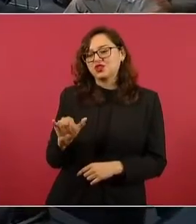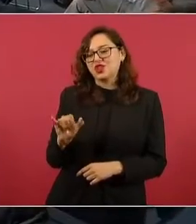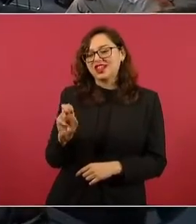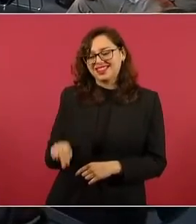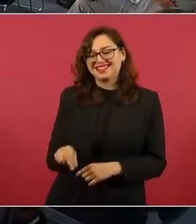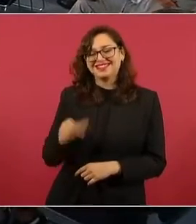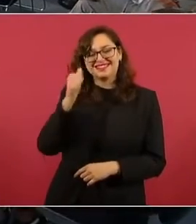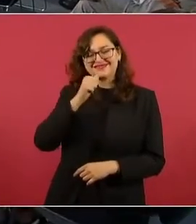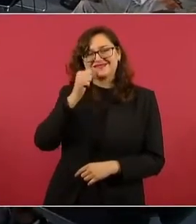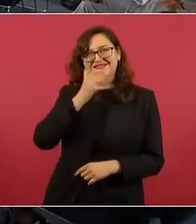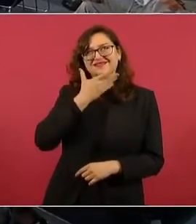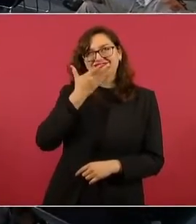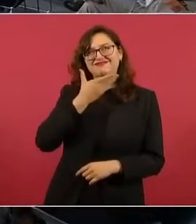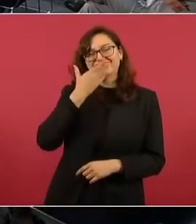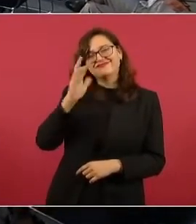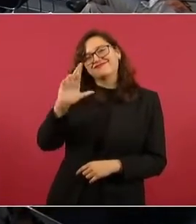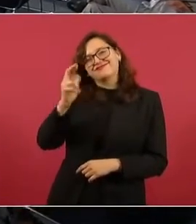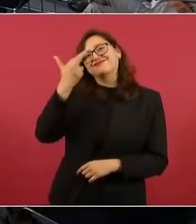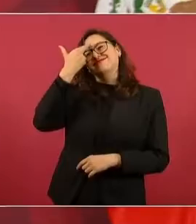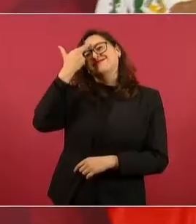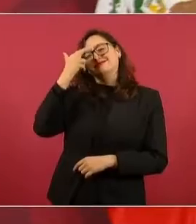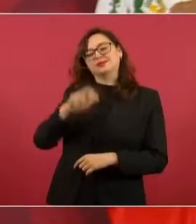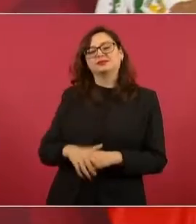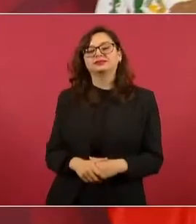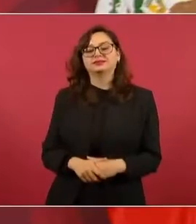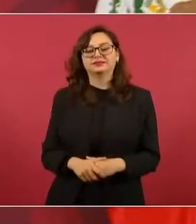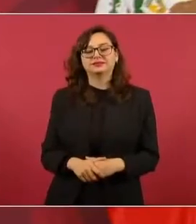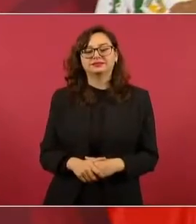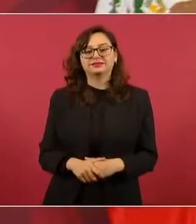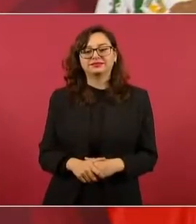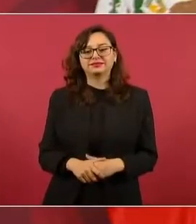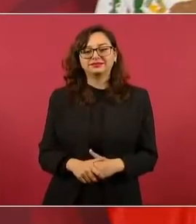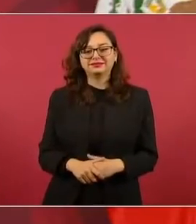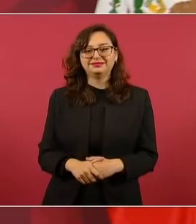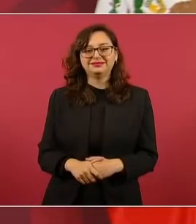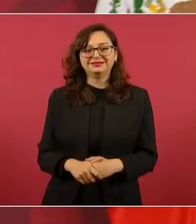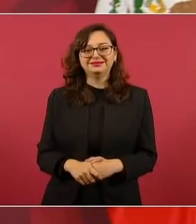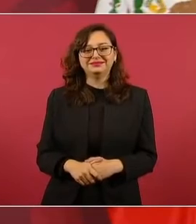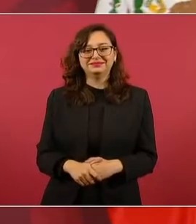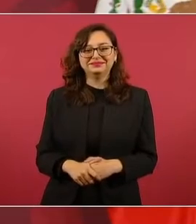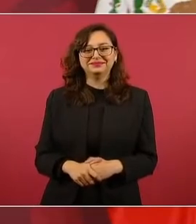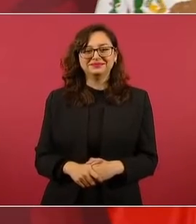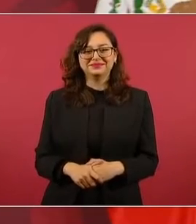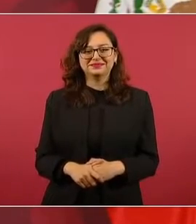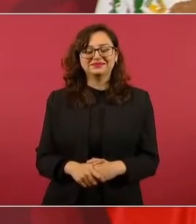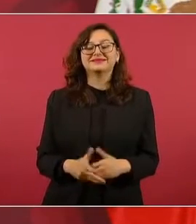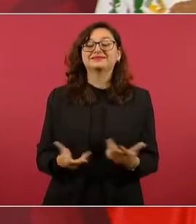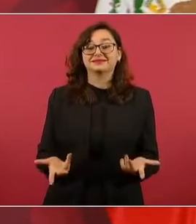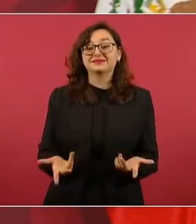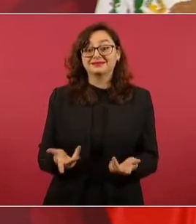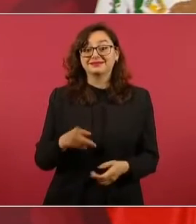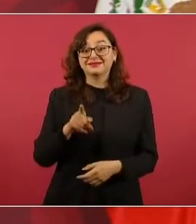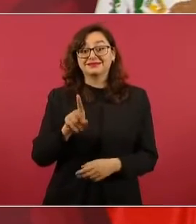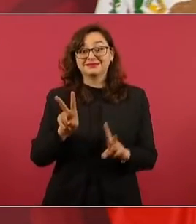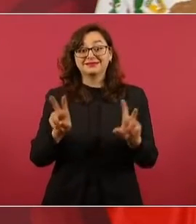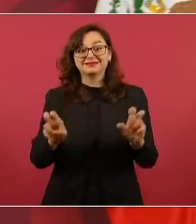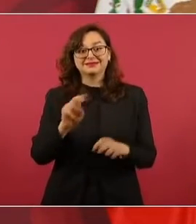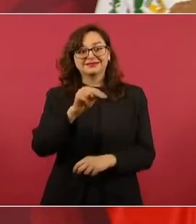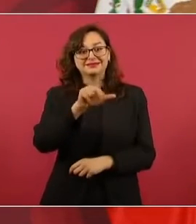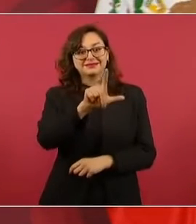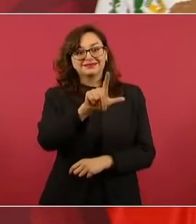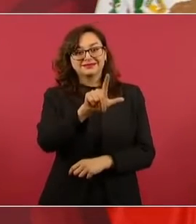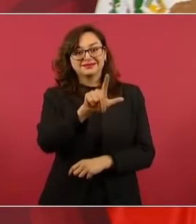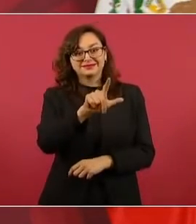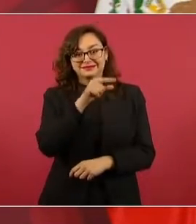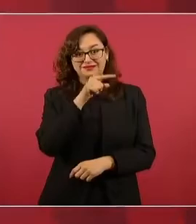Y hablando de Nuevo León, el